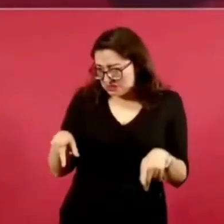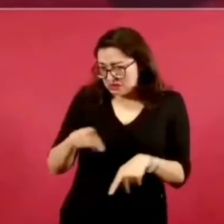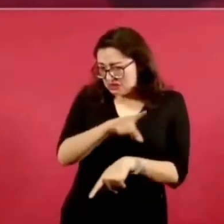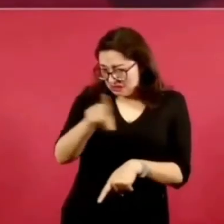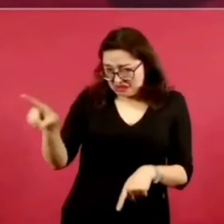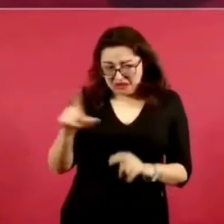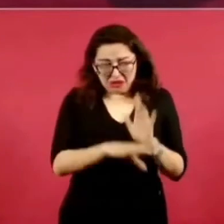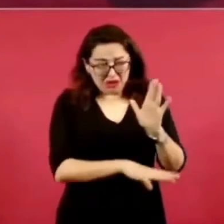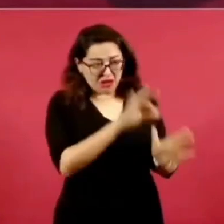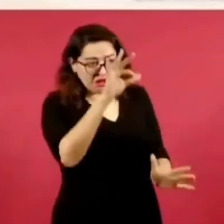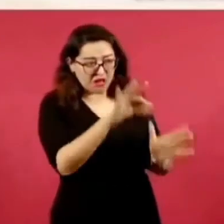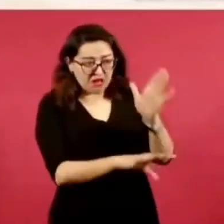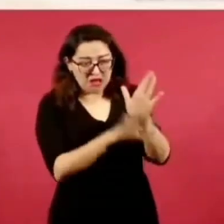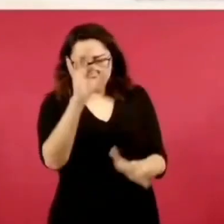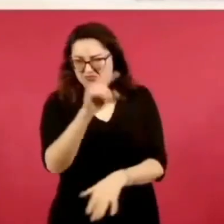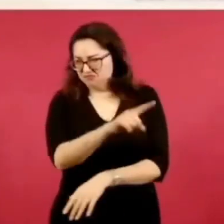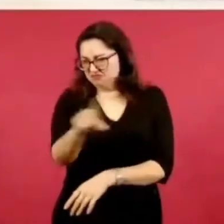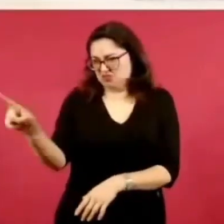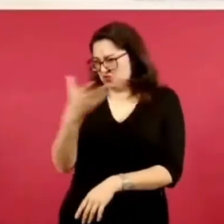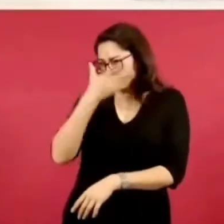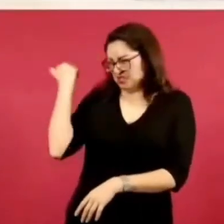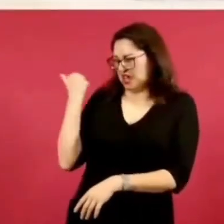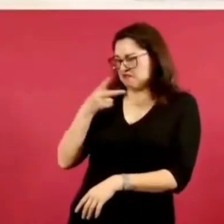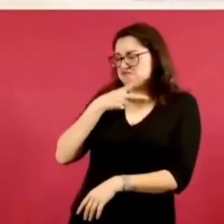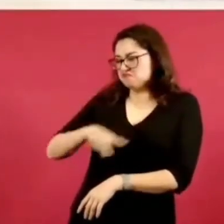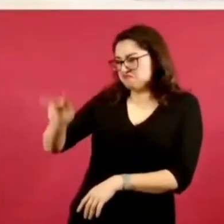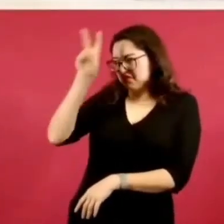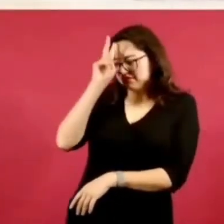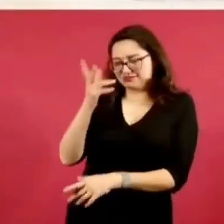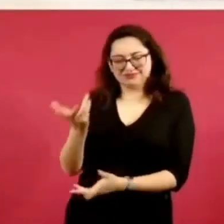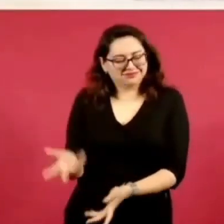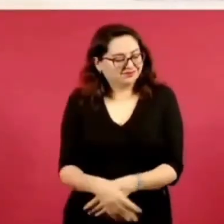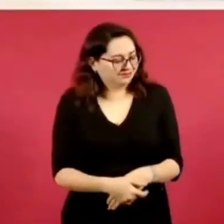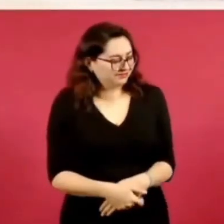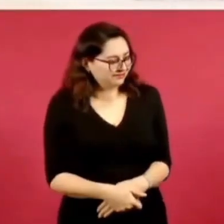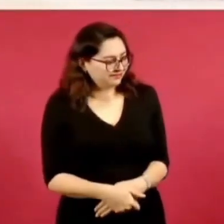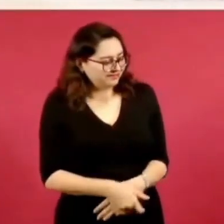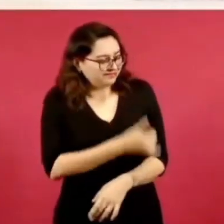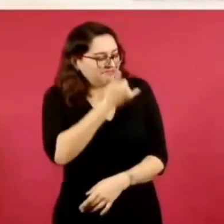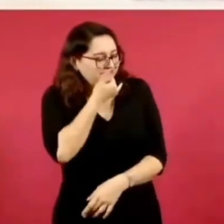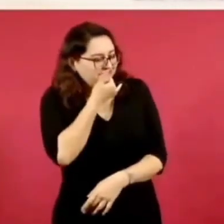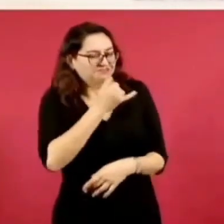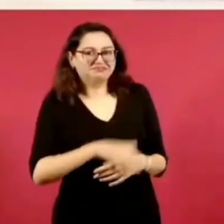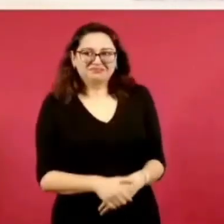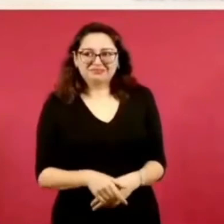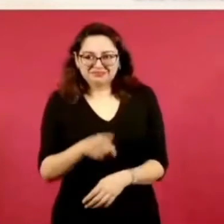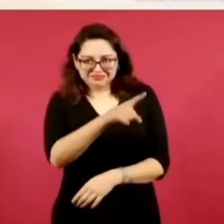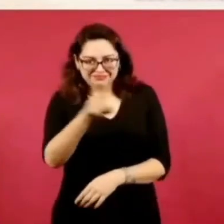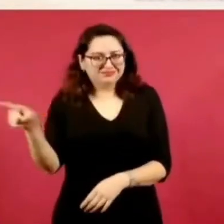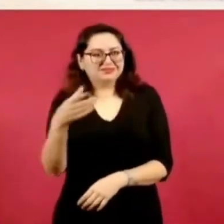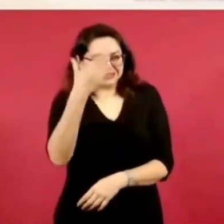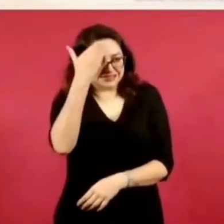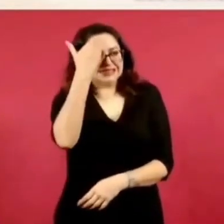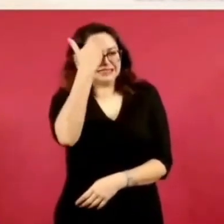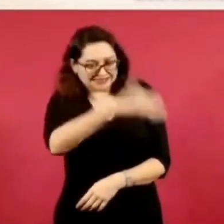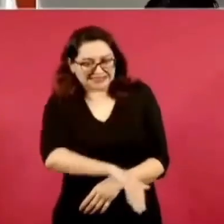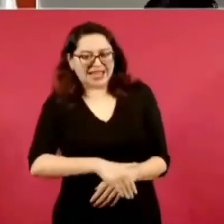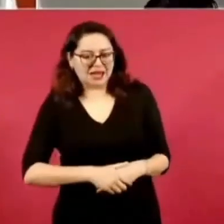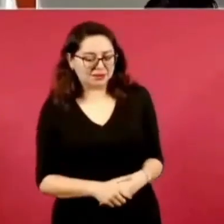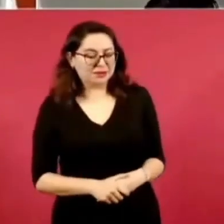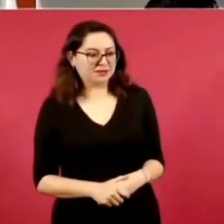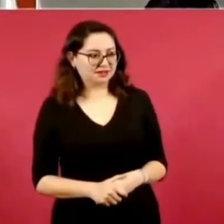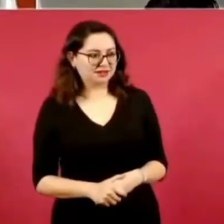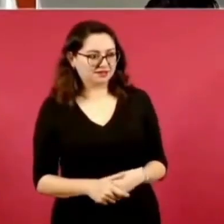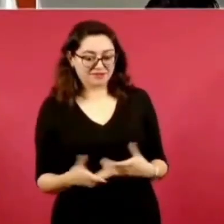Claro que saben, ese pueblo es el soberano